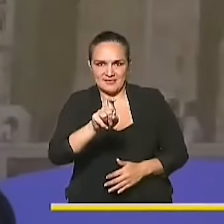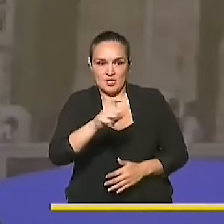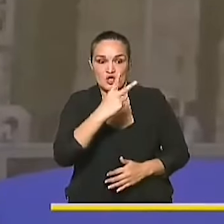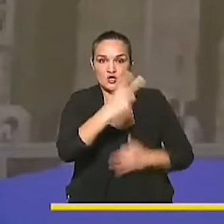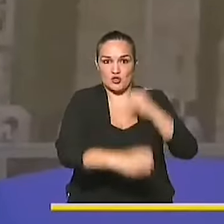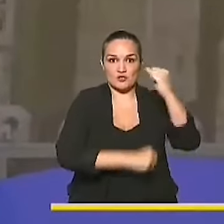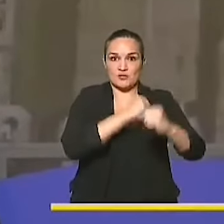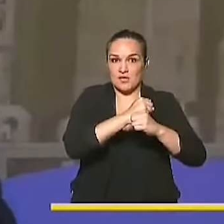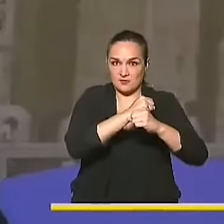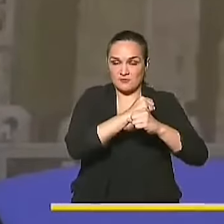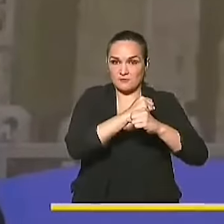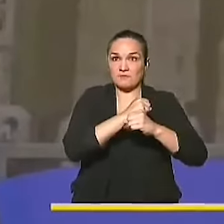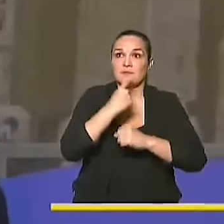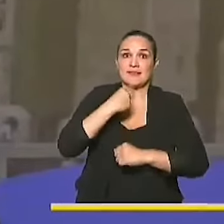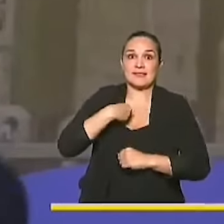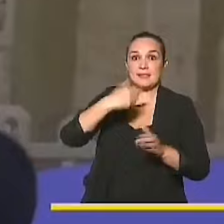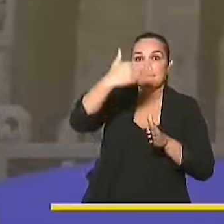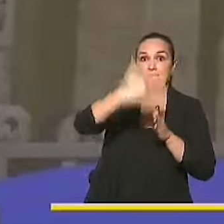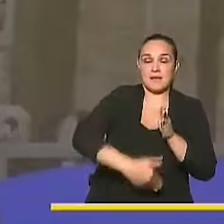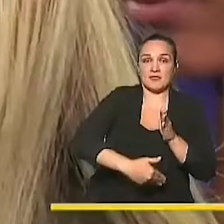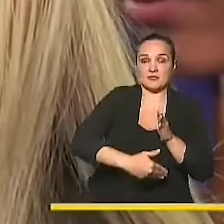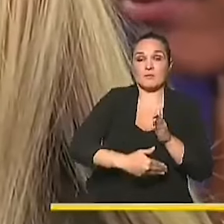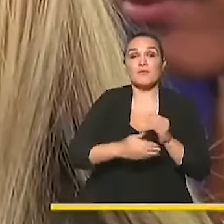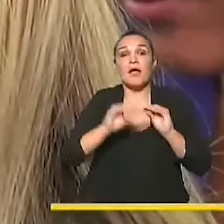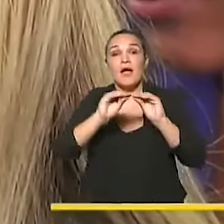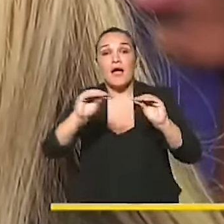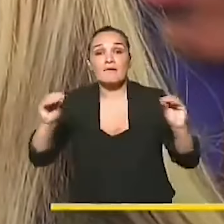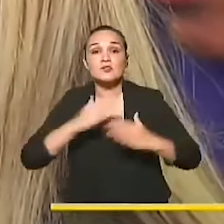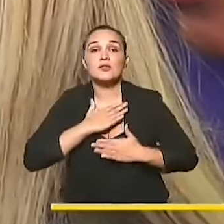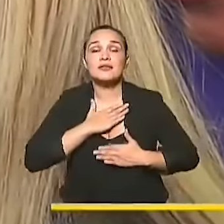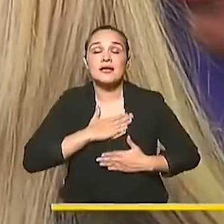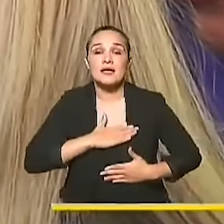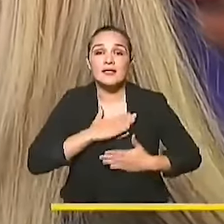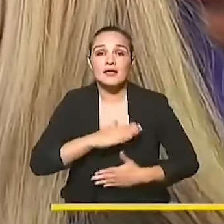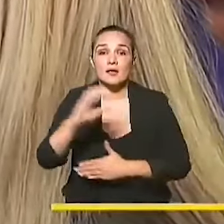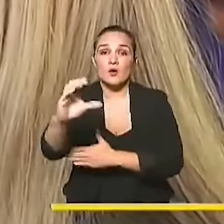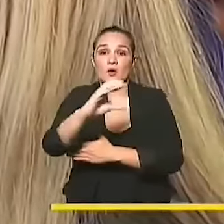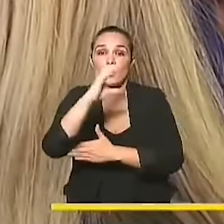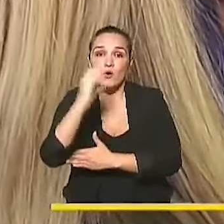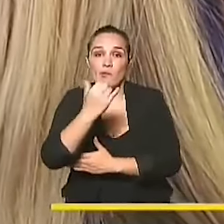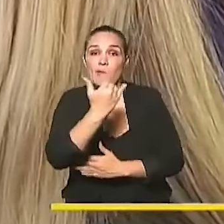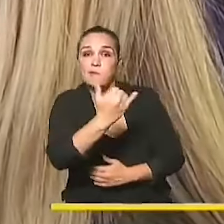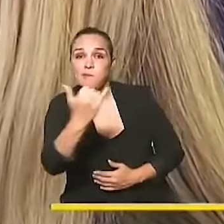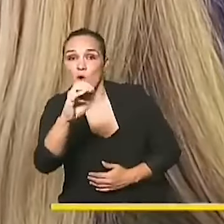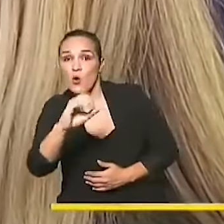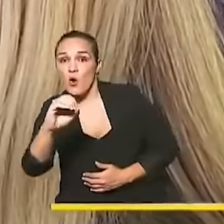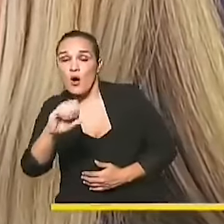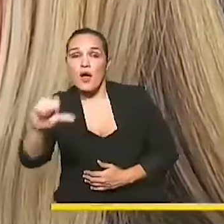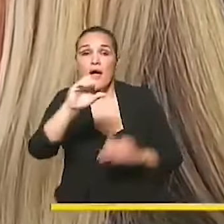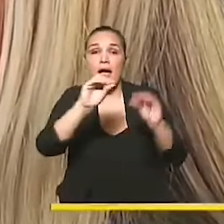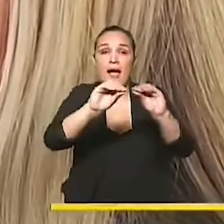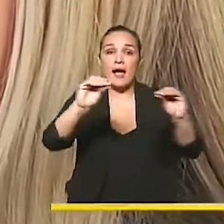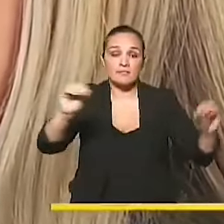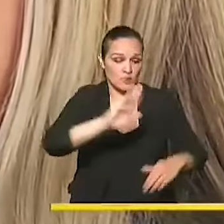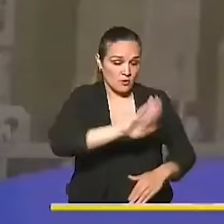Con esto, de alguna manera, para darle tranquilidad a los colombianos y colombianas, es decir, que el